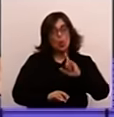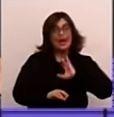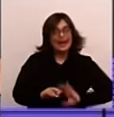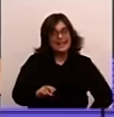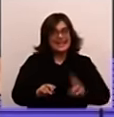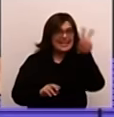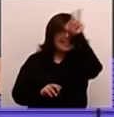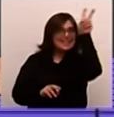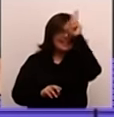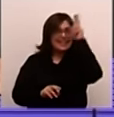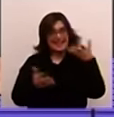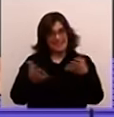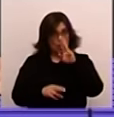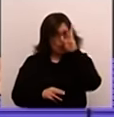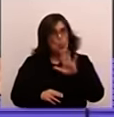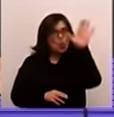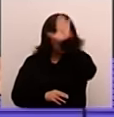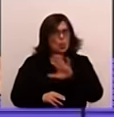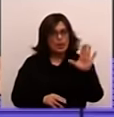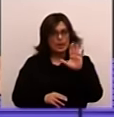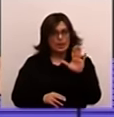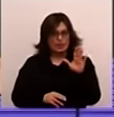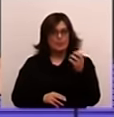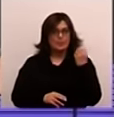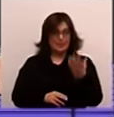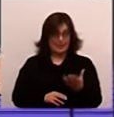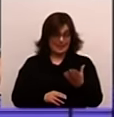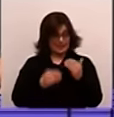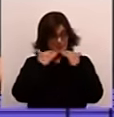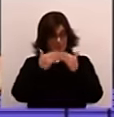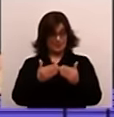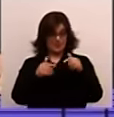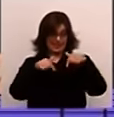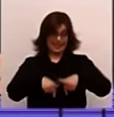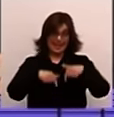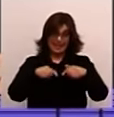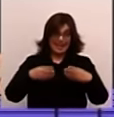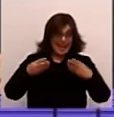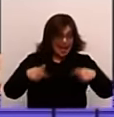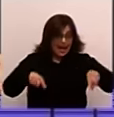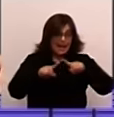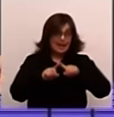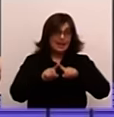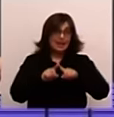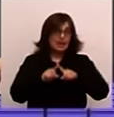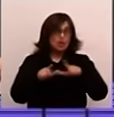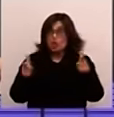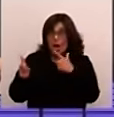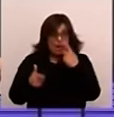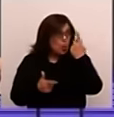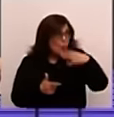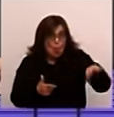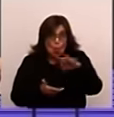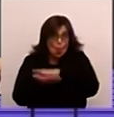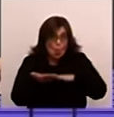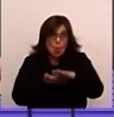lo que hoy es el Uruguay. ¿Por qué te hago esta pregunta? Porque esta, nuestra tierra, es la única que no conserva pueblos indígenas hoy en día.